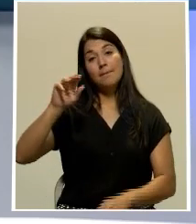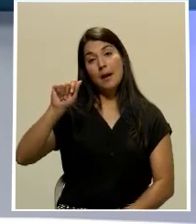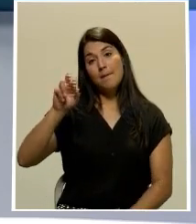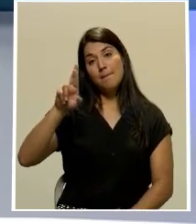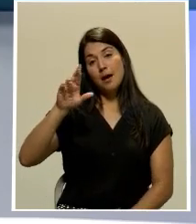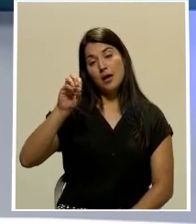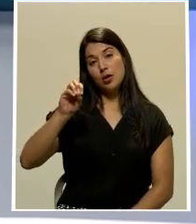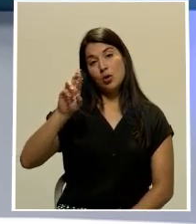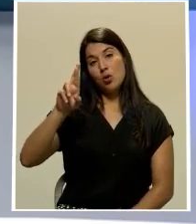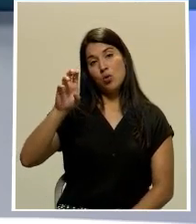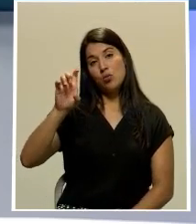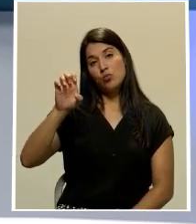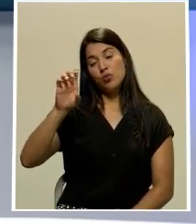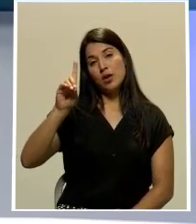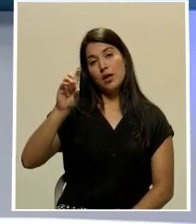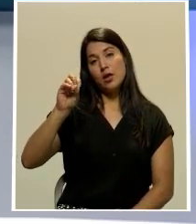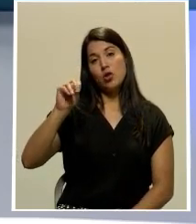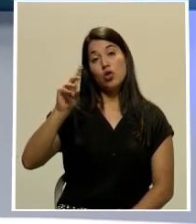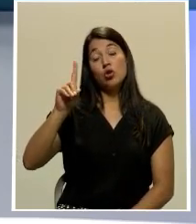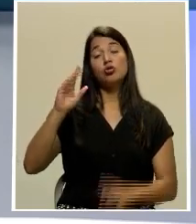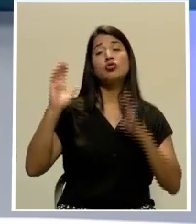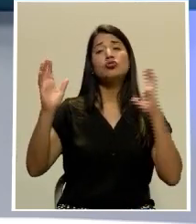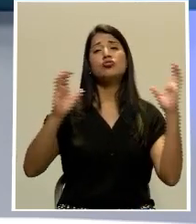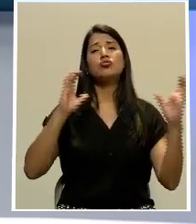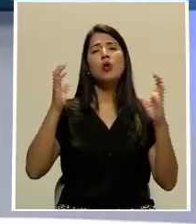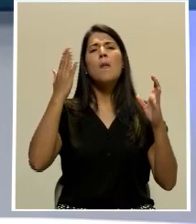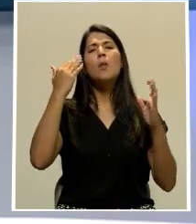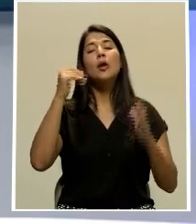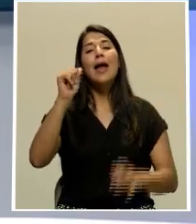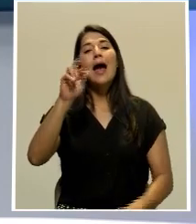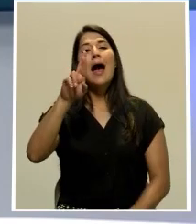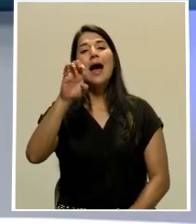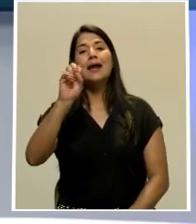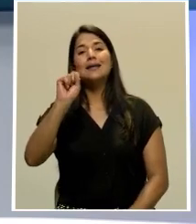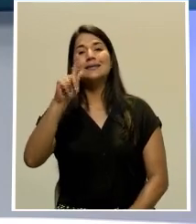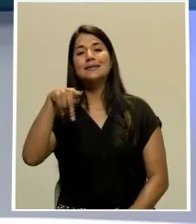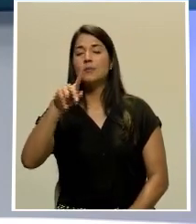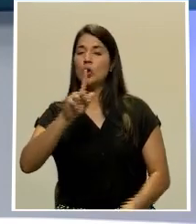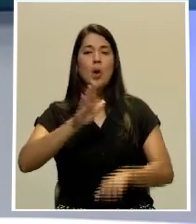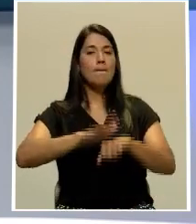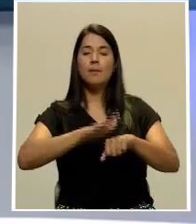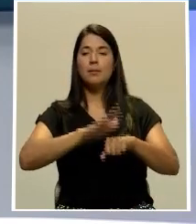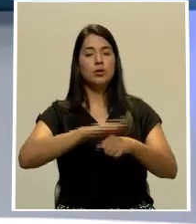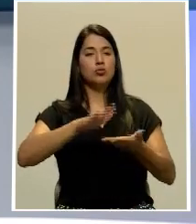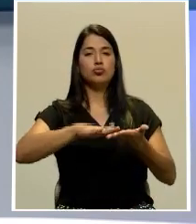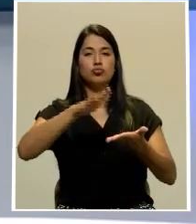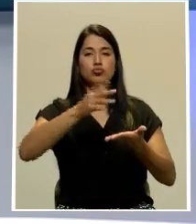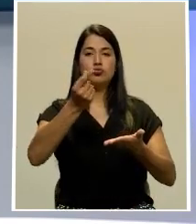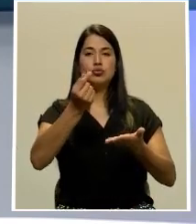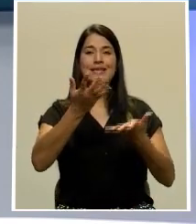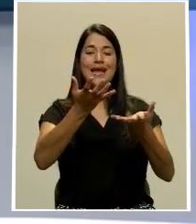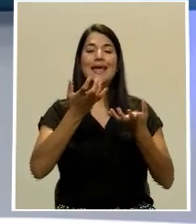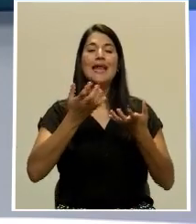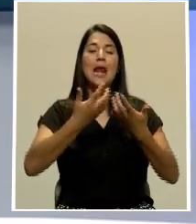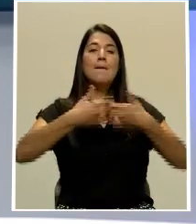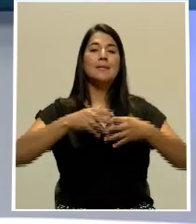celebró el rechazo del Arecep al aumento de tarifas que pretendía obtener Lumaca.